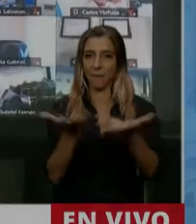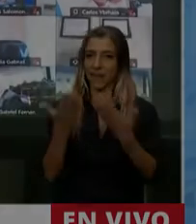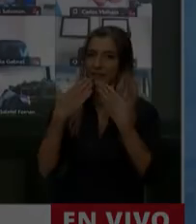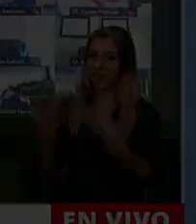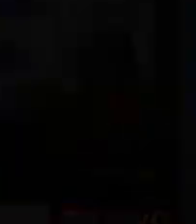Diputado.